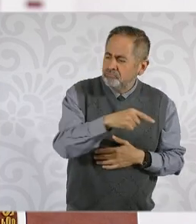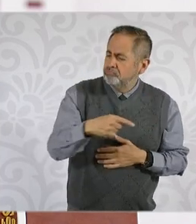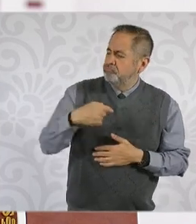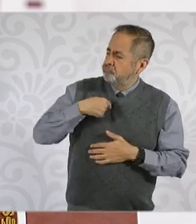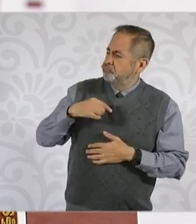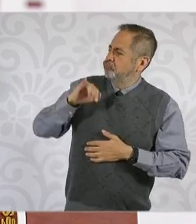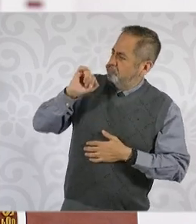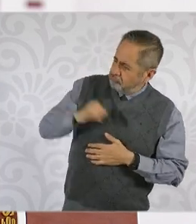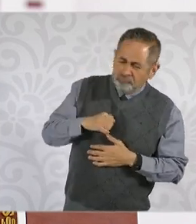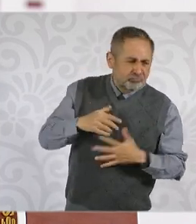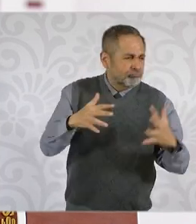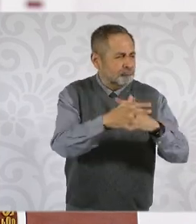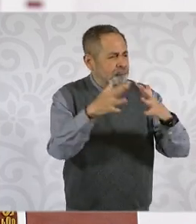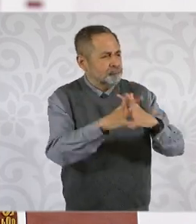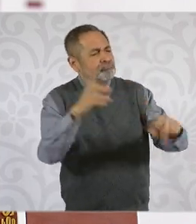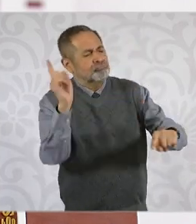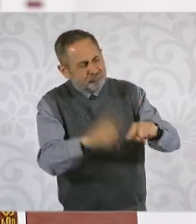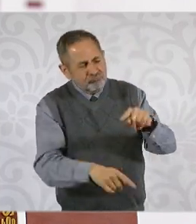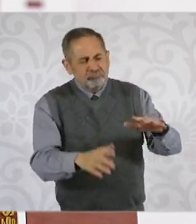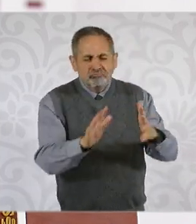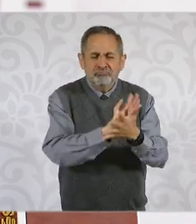combatió al narco,